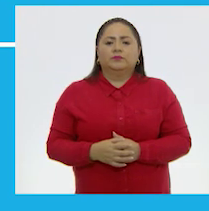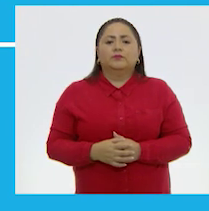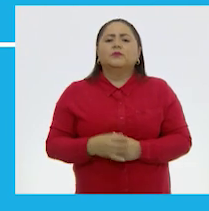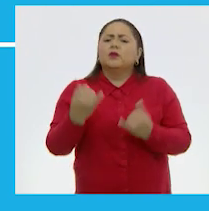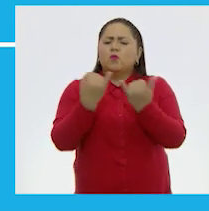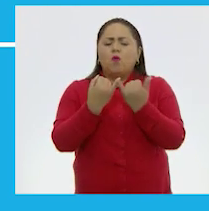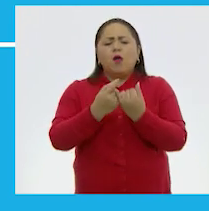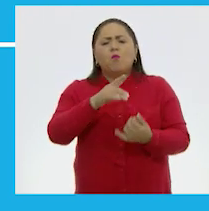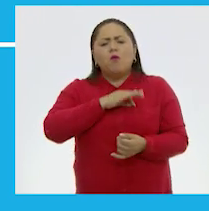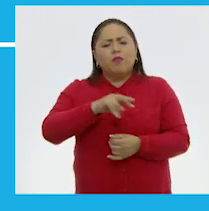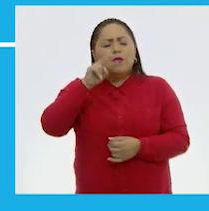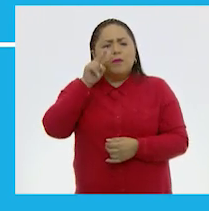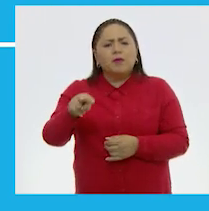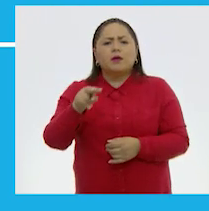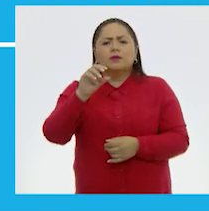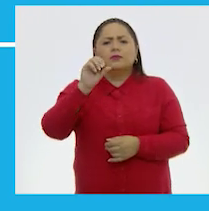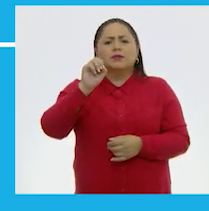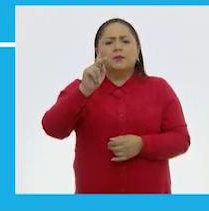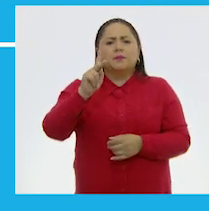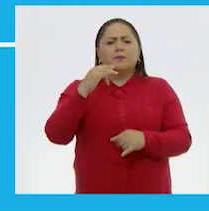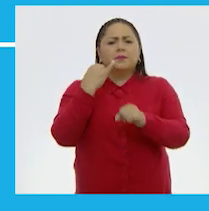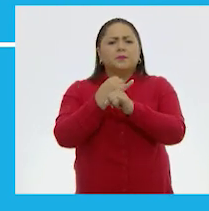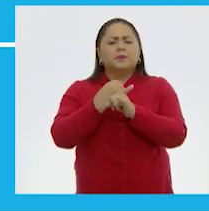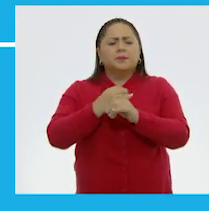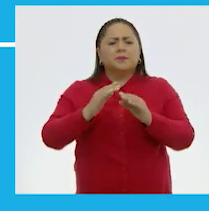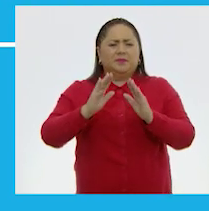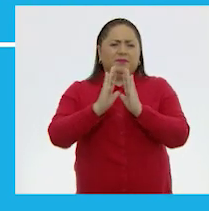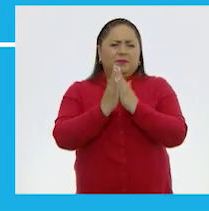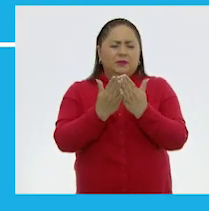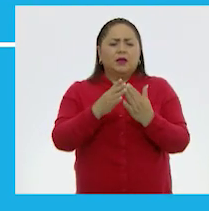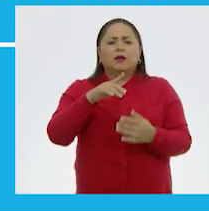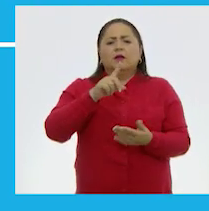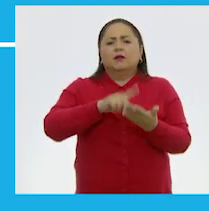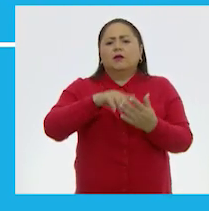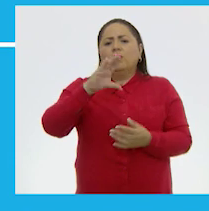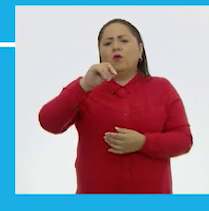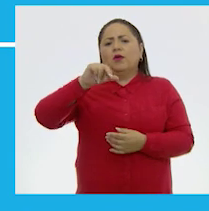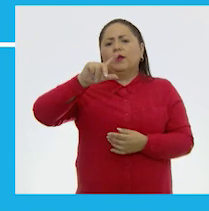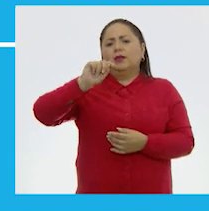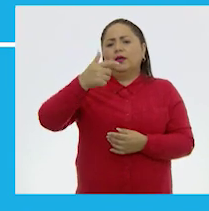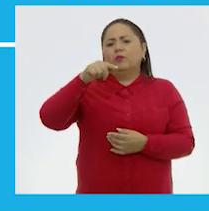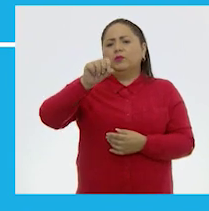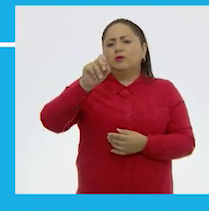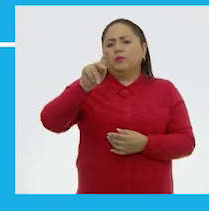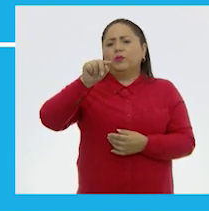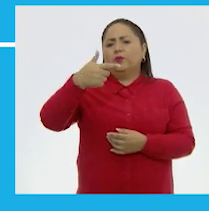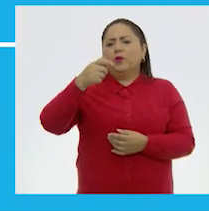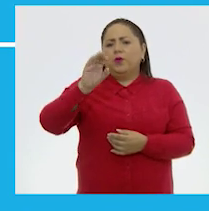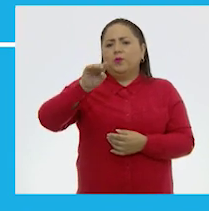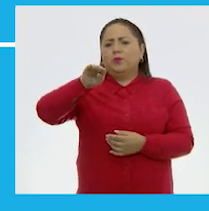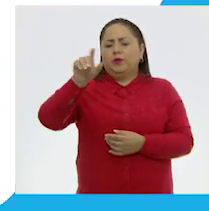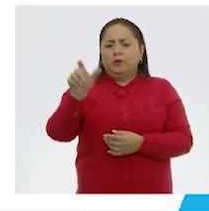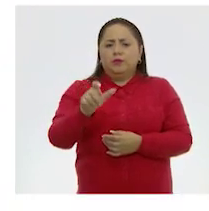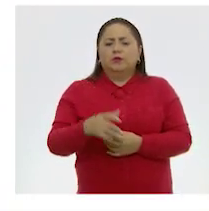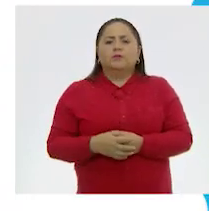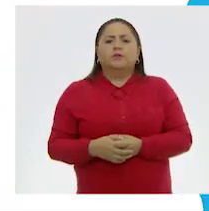También puedes encontrar los libros de texto en la página con alitec.cep.gov.mx